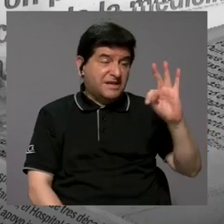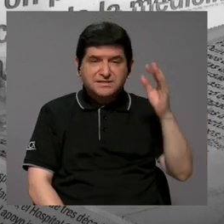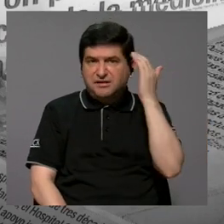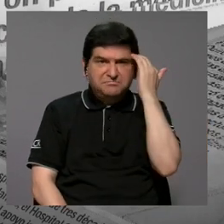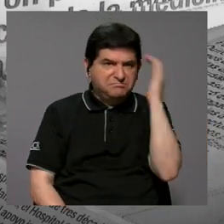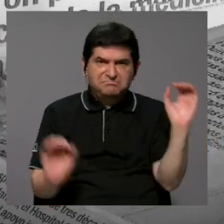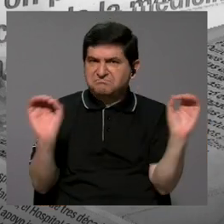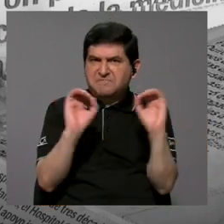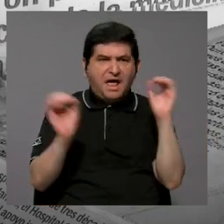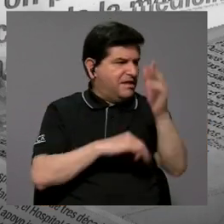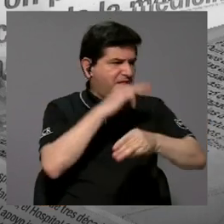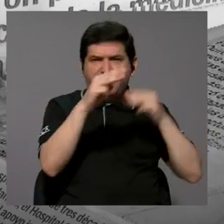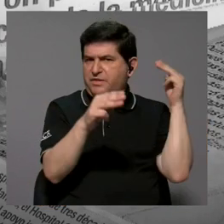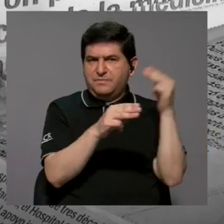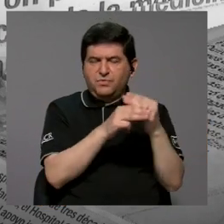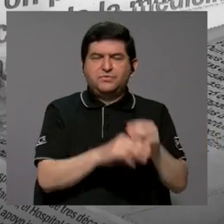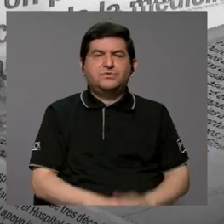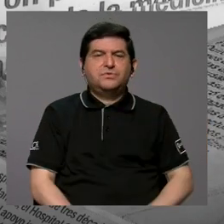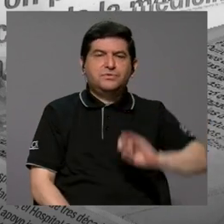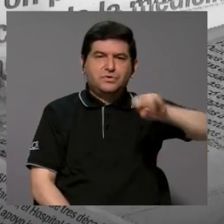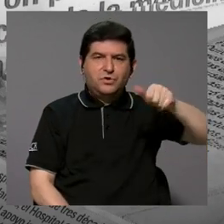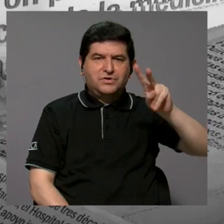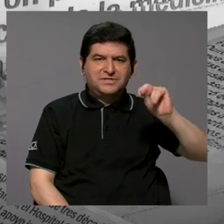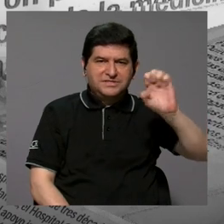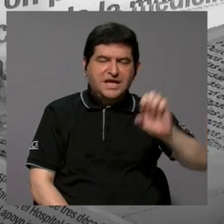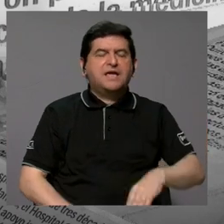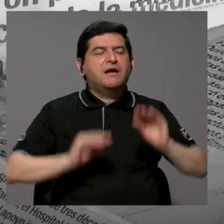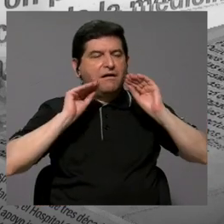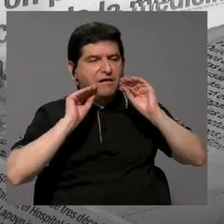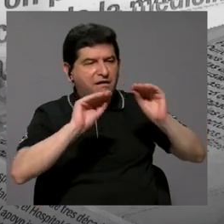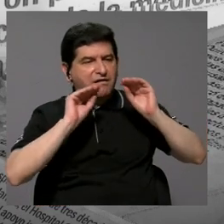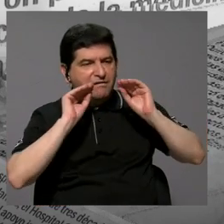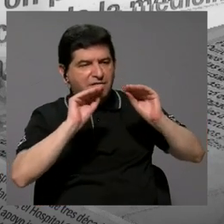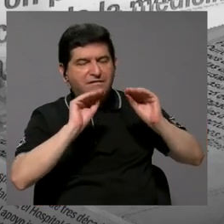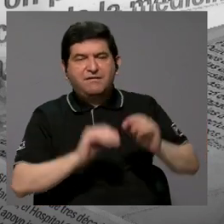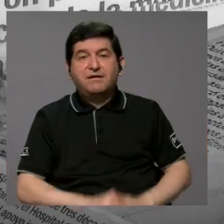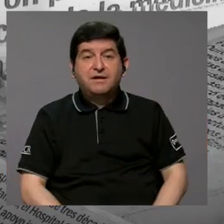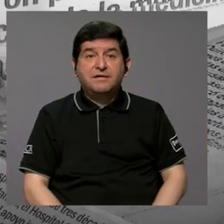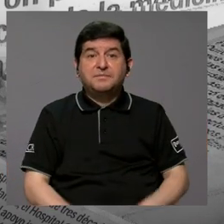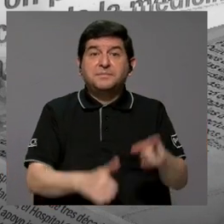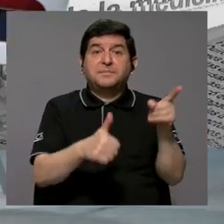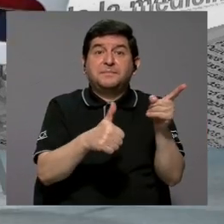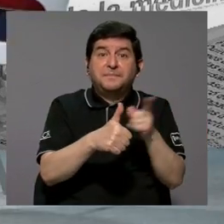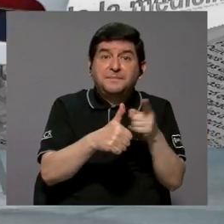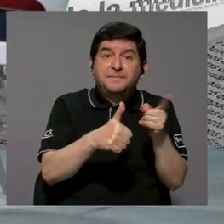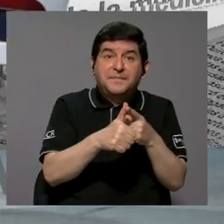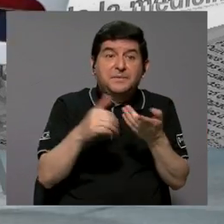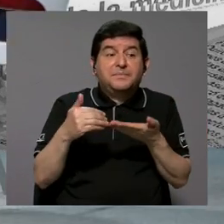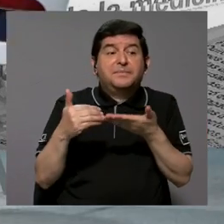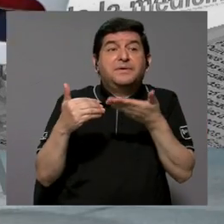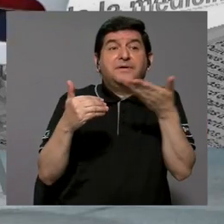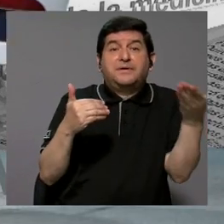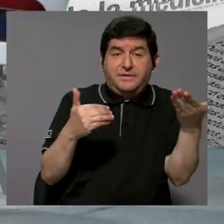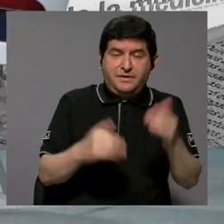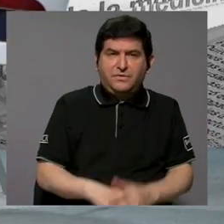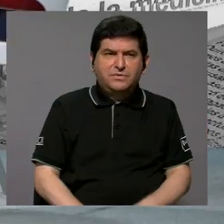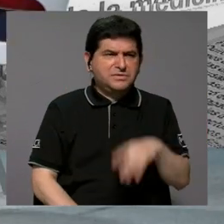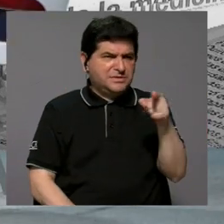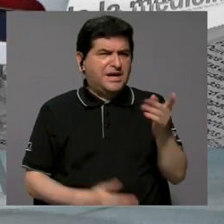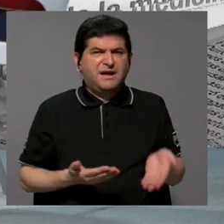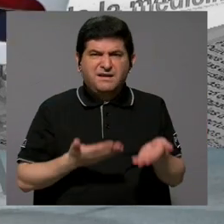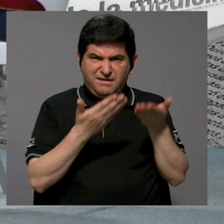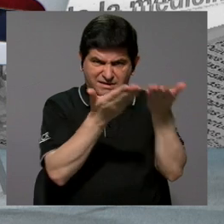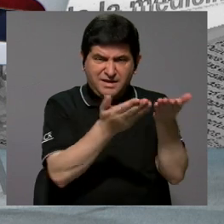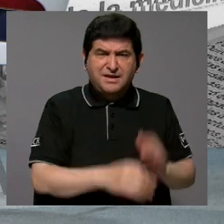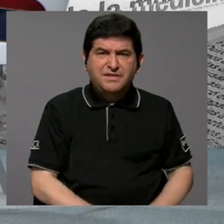nada del mundo. Jane comienza a enseñarle a Tarzán y el primer elemento que a él le